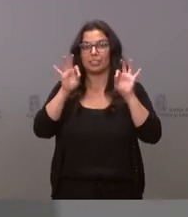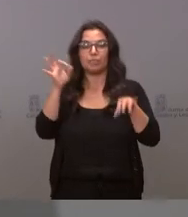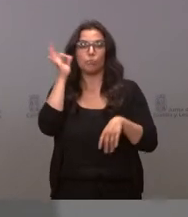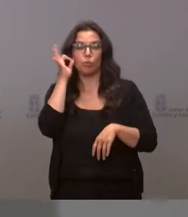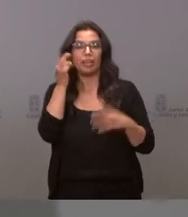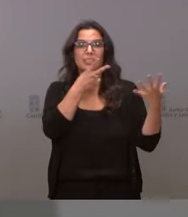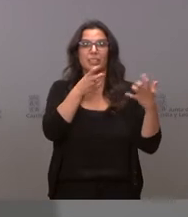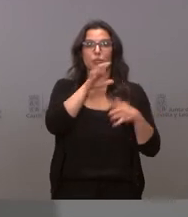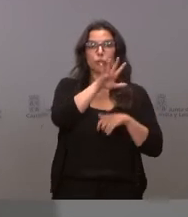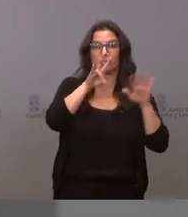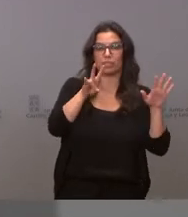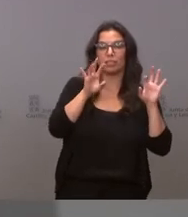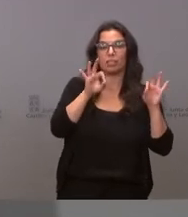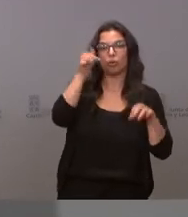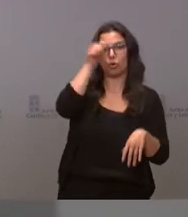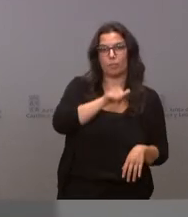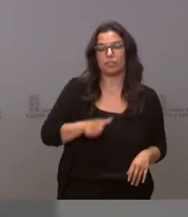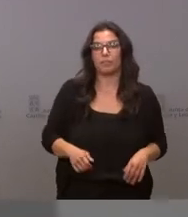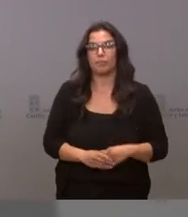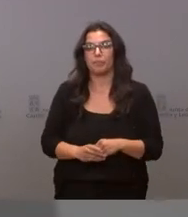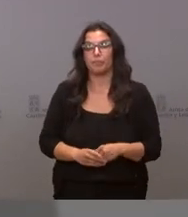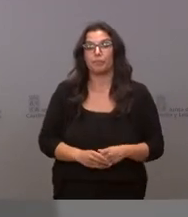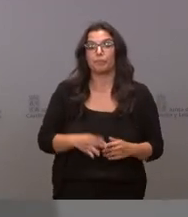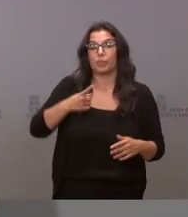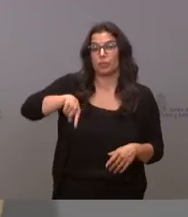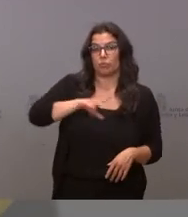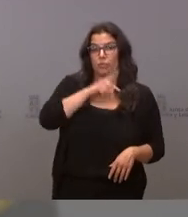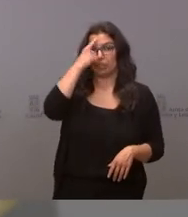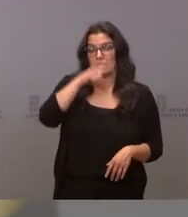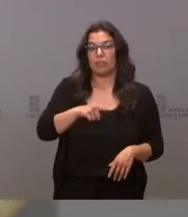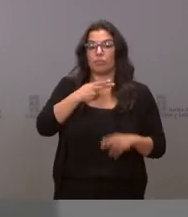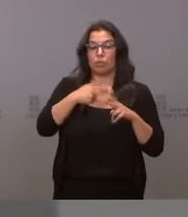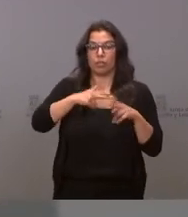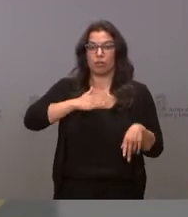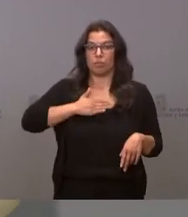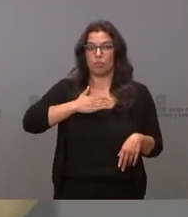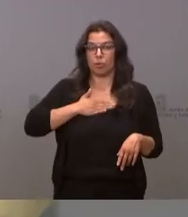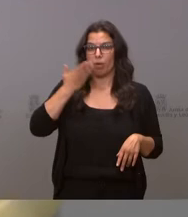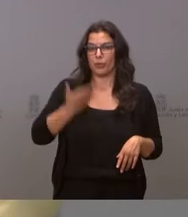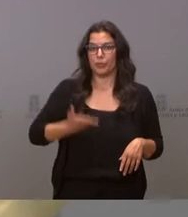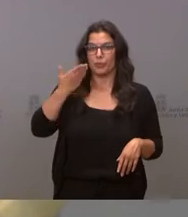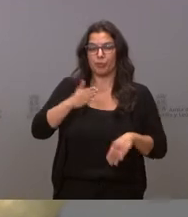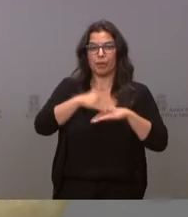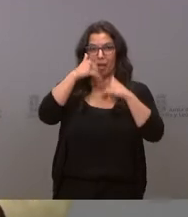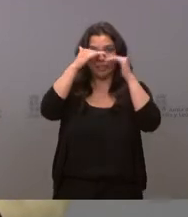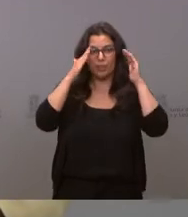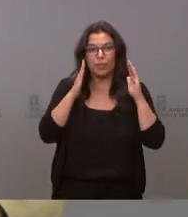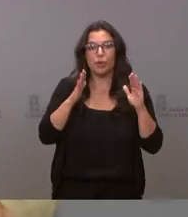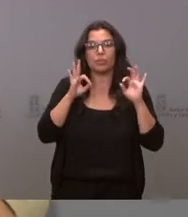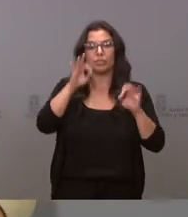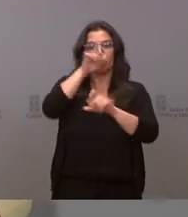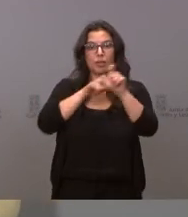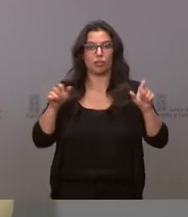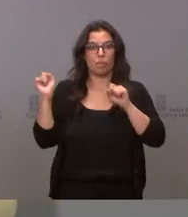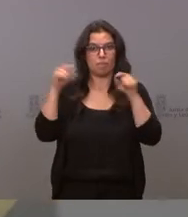757 hombres. Se trata, como ustedes saben, de una de nuestras políticas esenciales de atención a la población